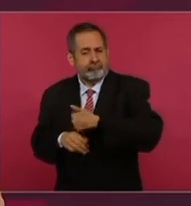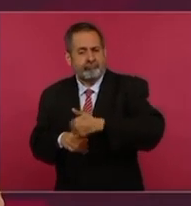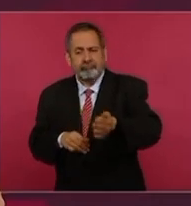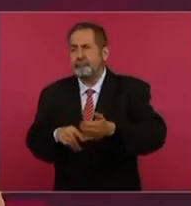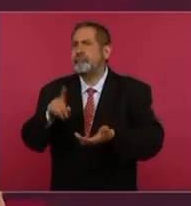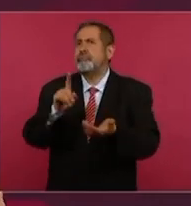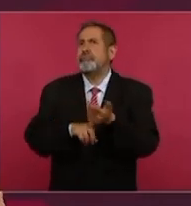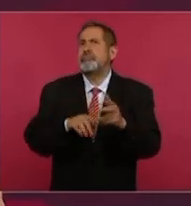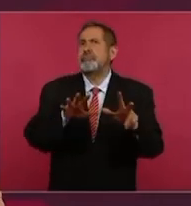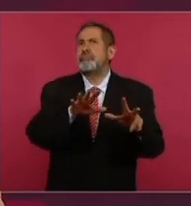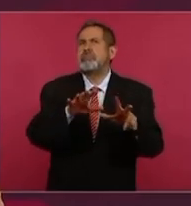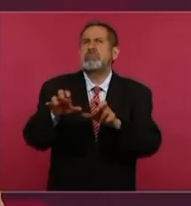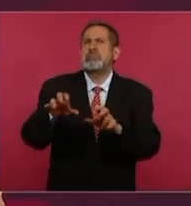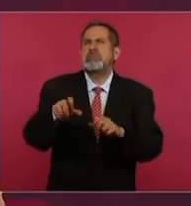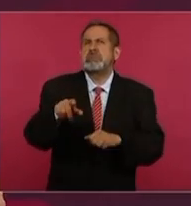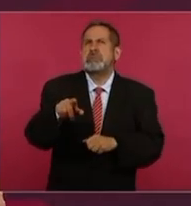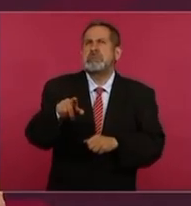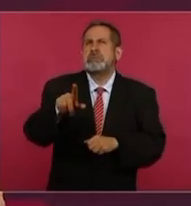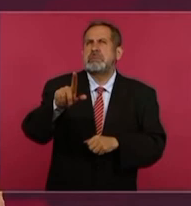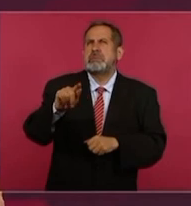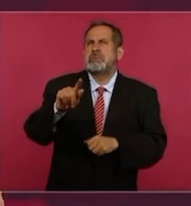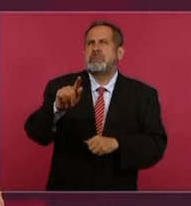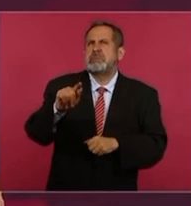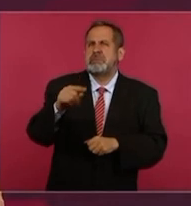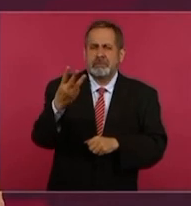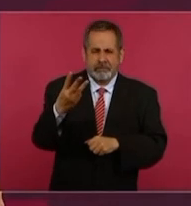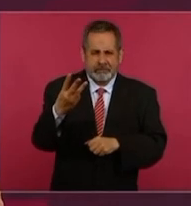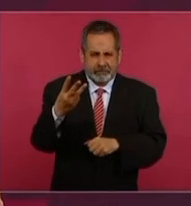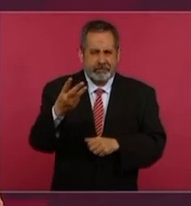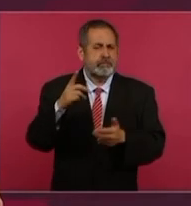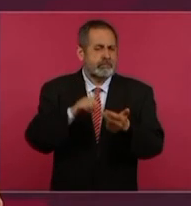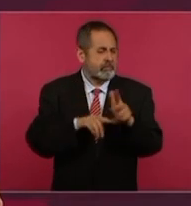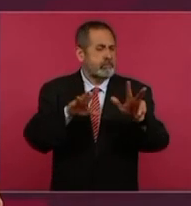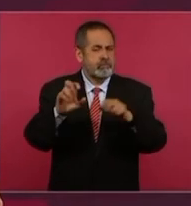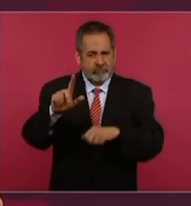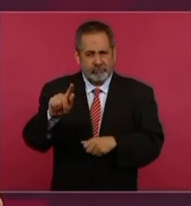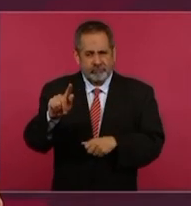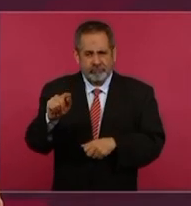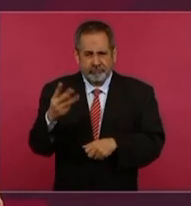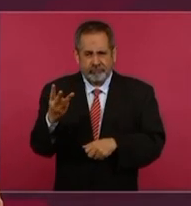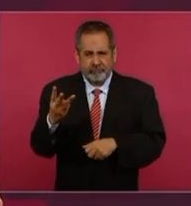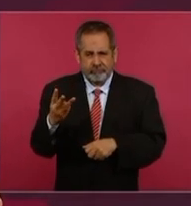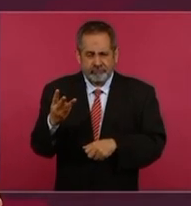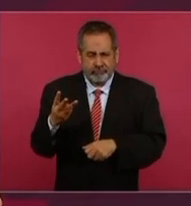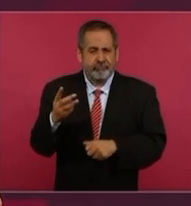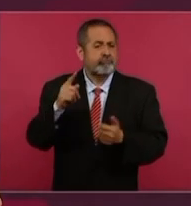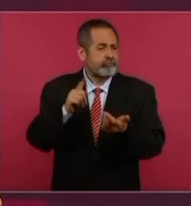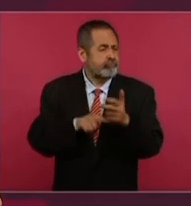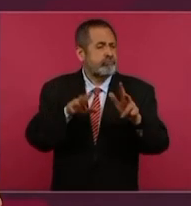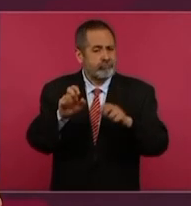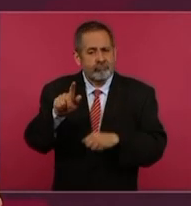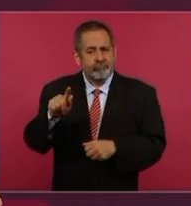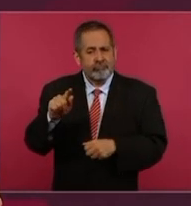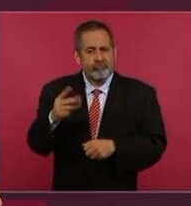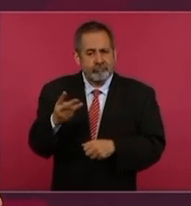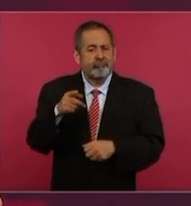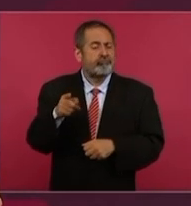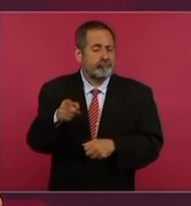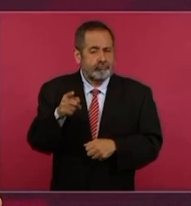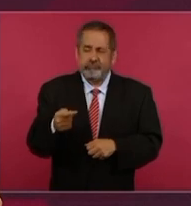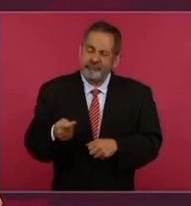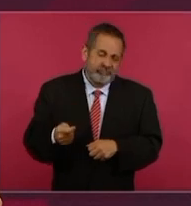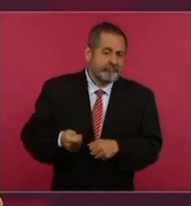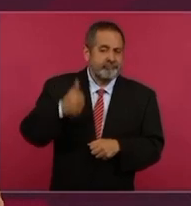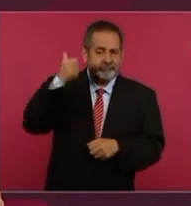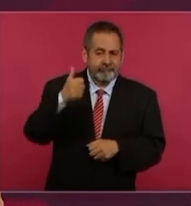1873, 1873, que